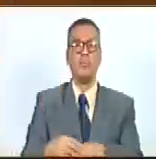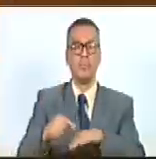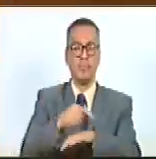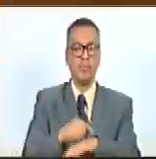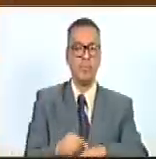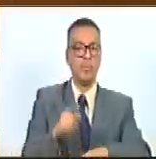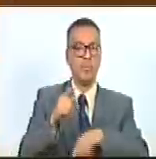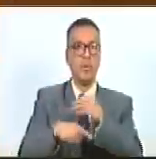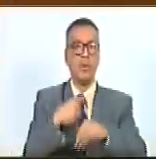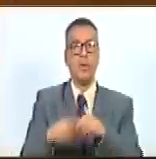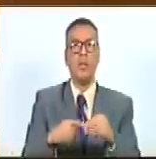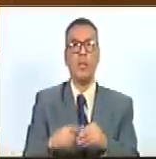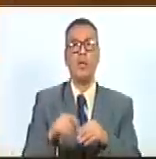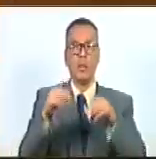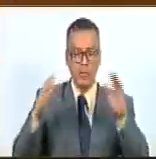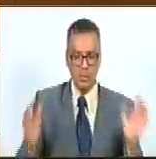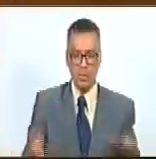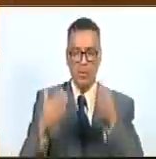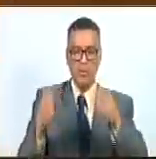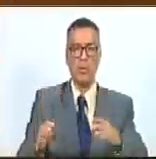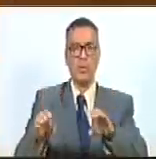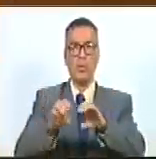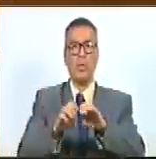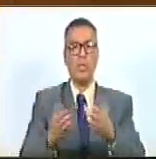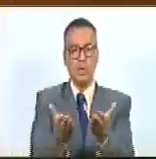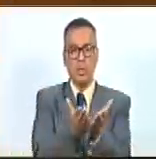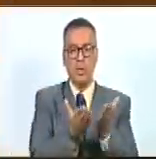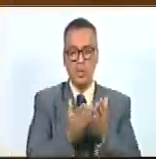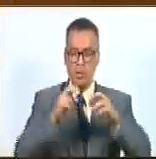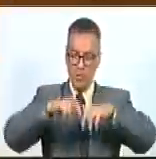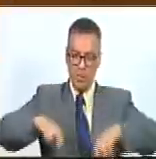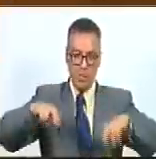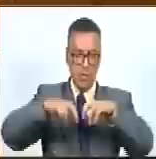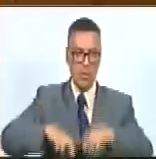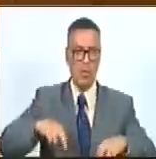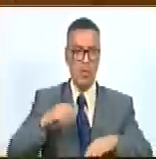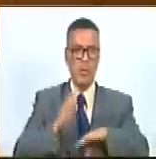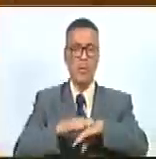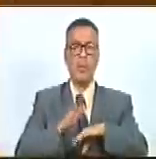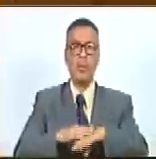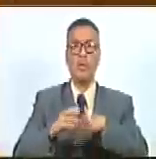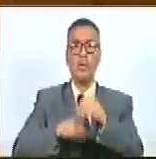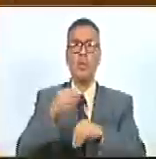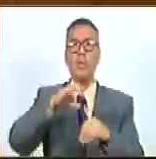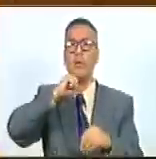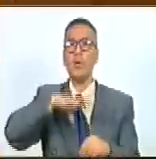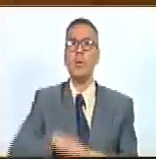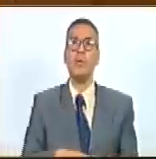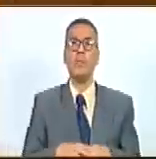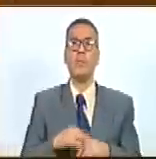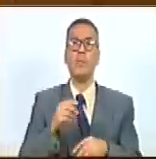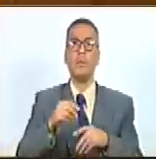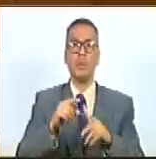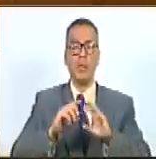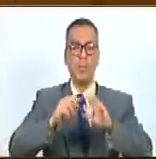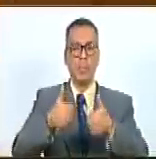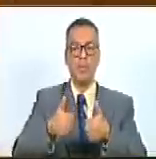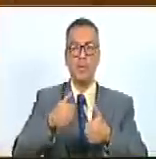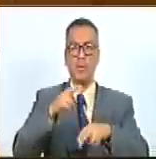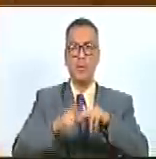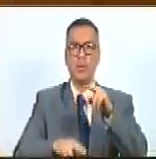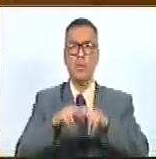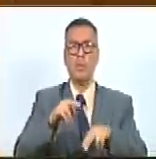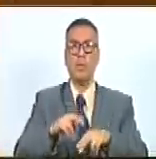de incentivar el estudio e investigación de los sucesos históricos que dan origen a la creación